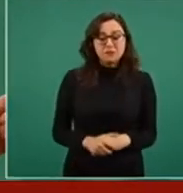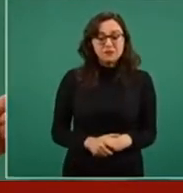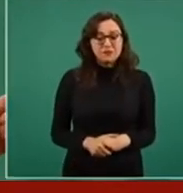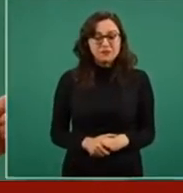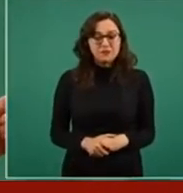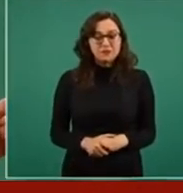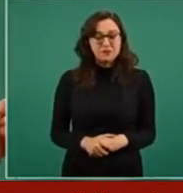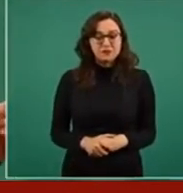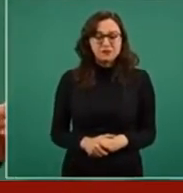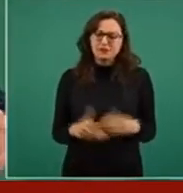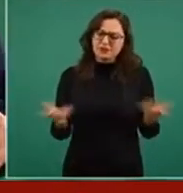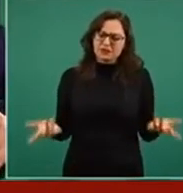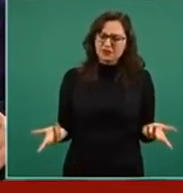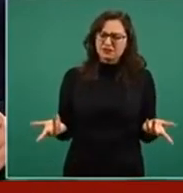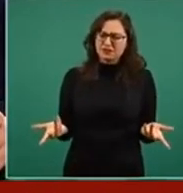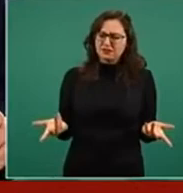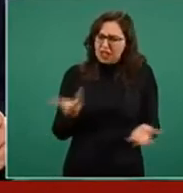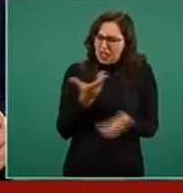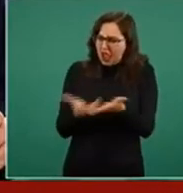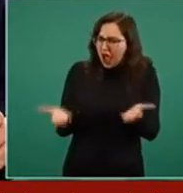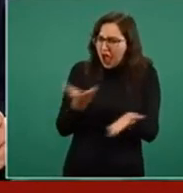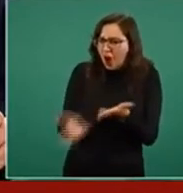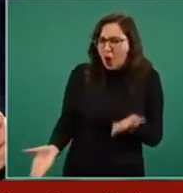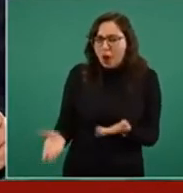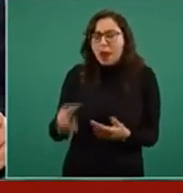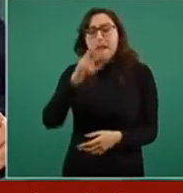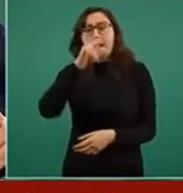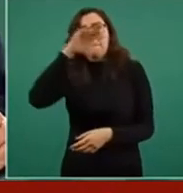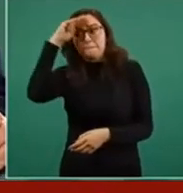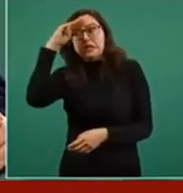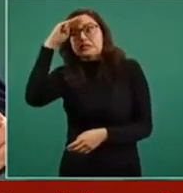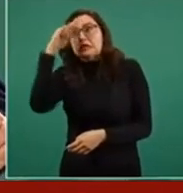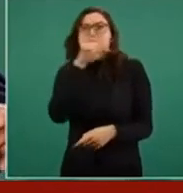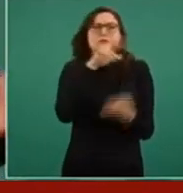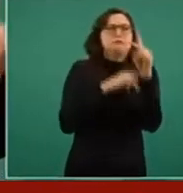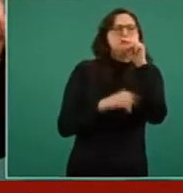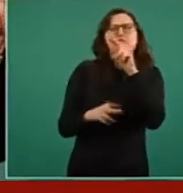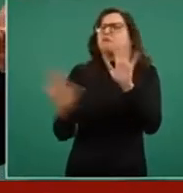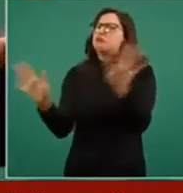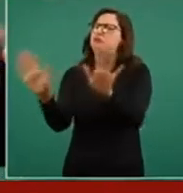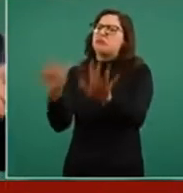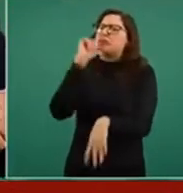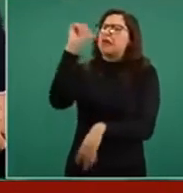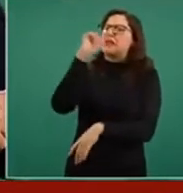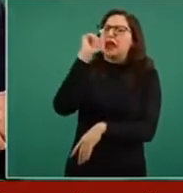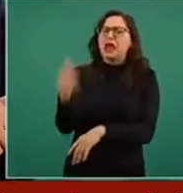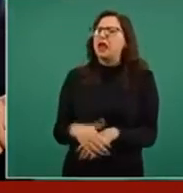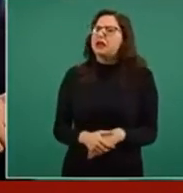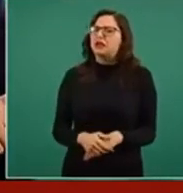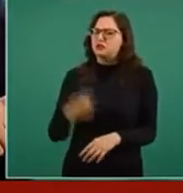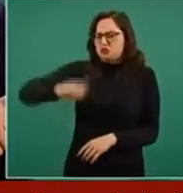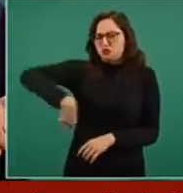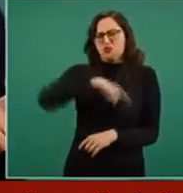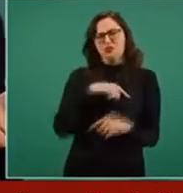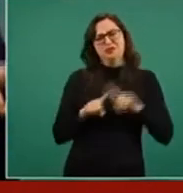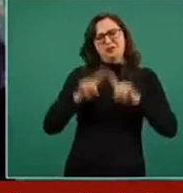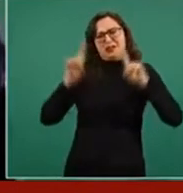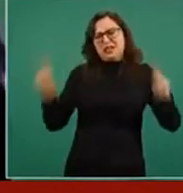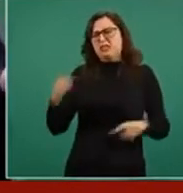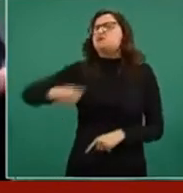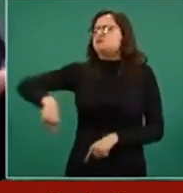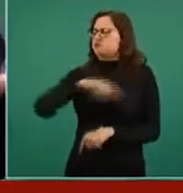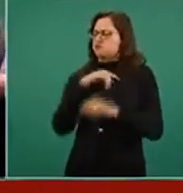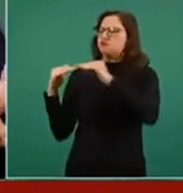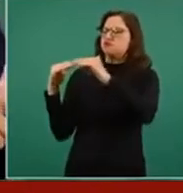Entonces, que no se preocupe, nosotros somos demócratas. Ni se va a usar el dinero del presupuesto, que es dinero de todos,